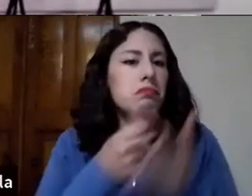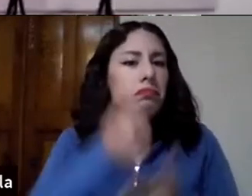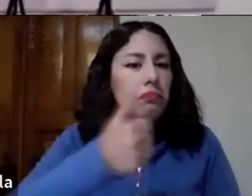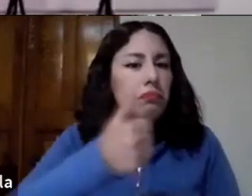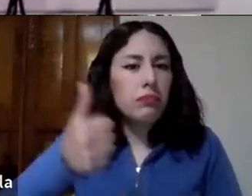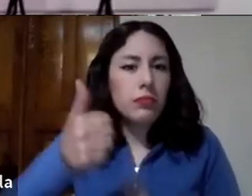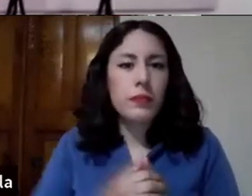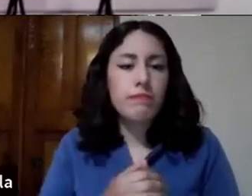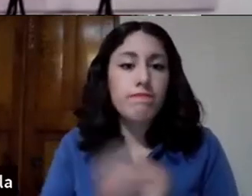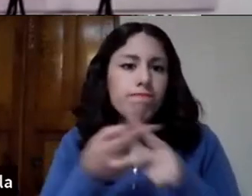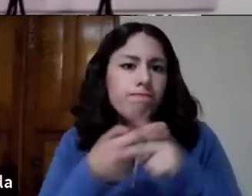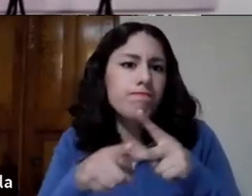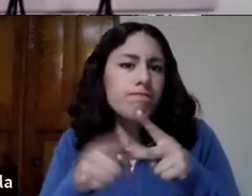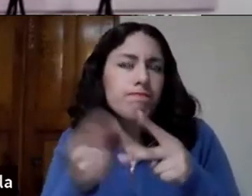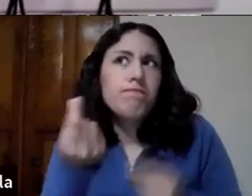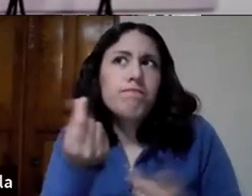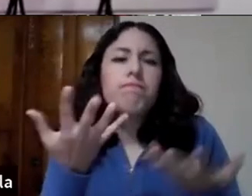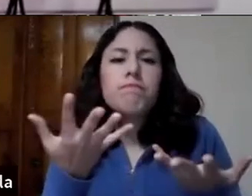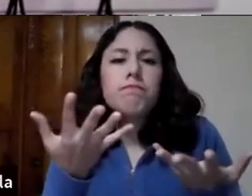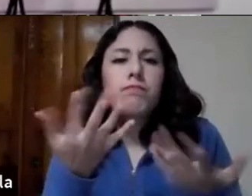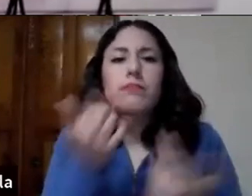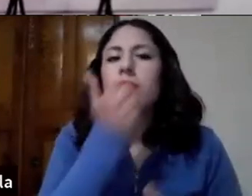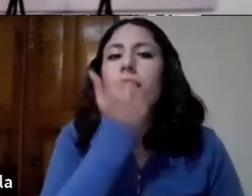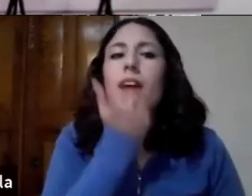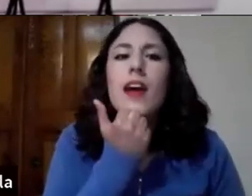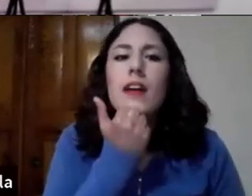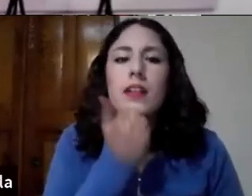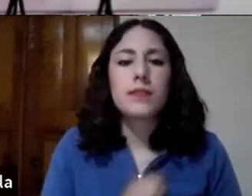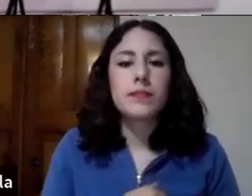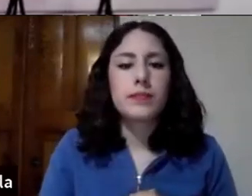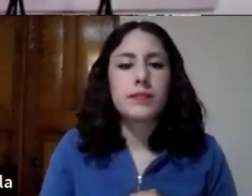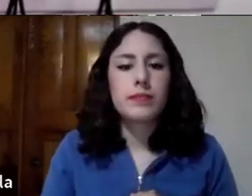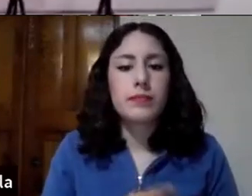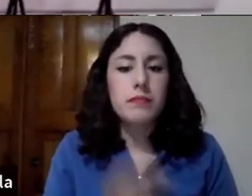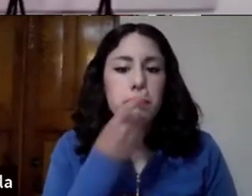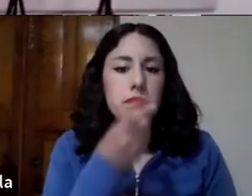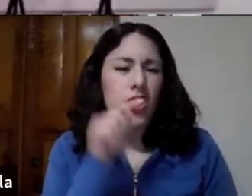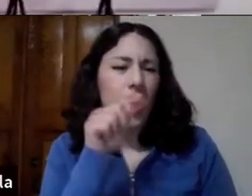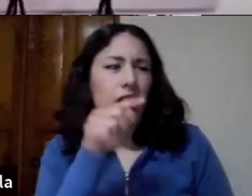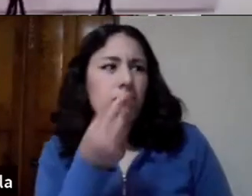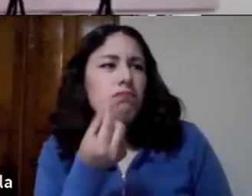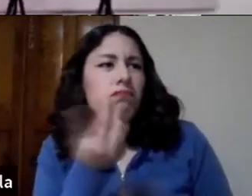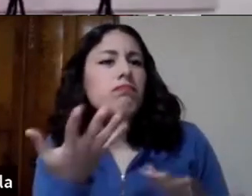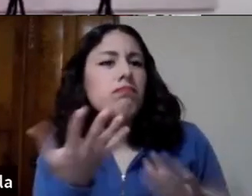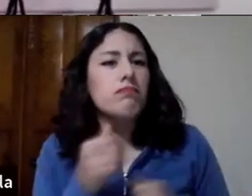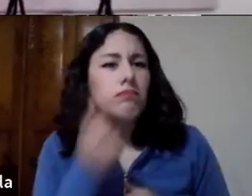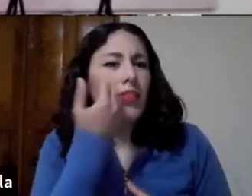con Abraham a decirle quién es él y qué quiere para nosotros